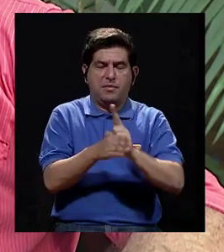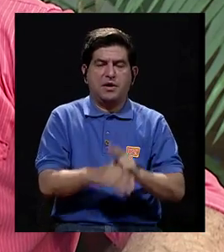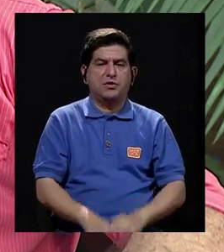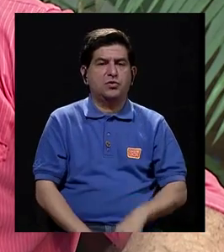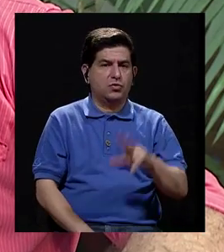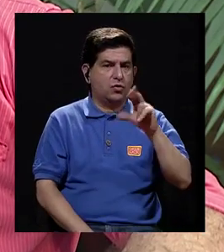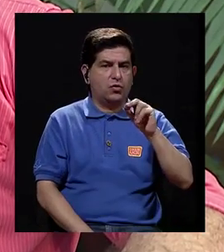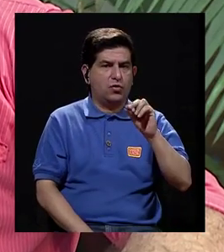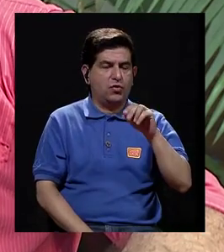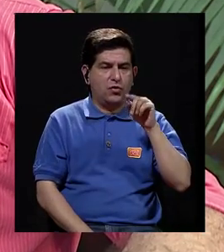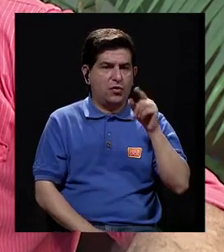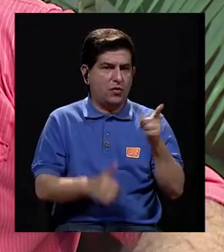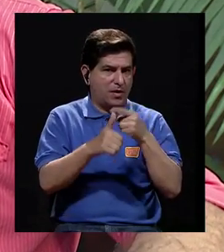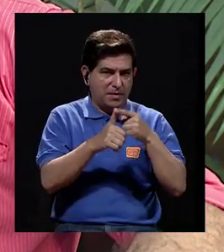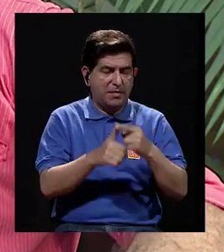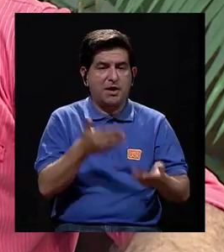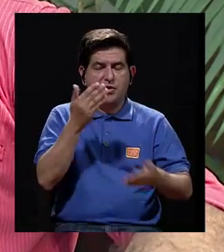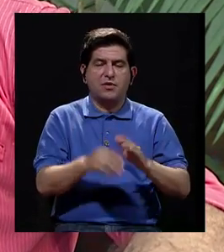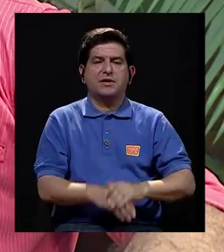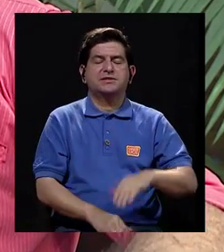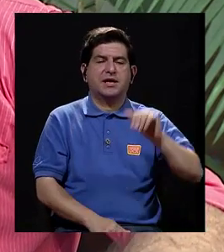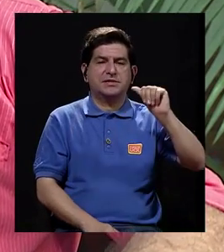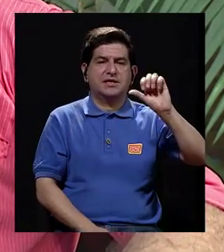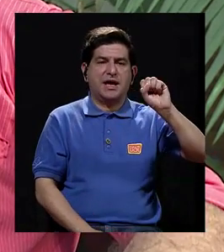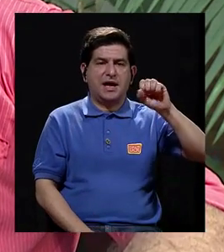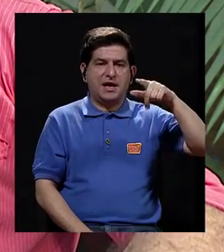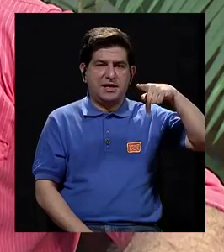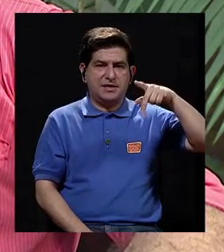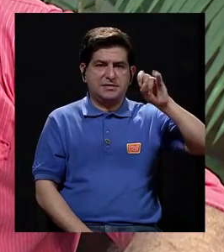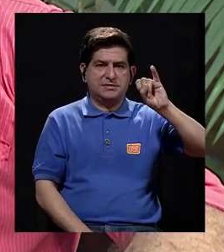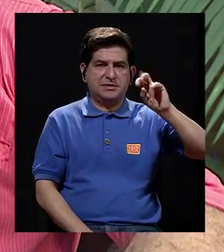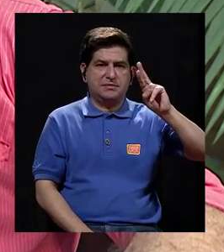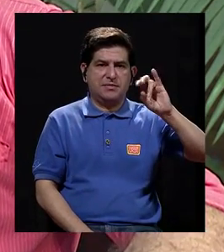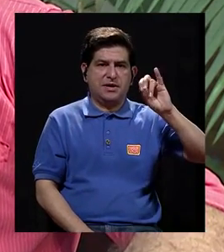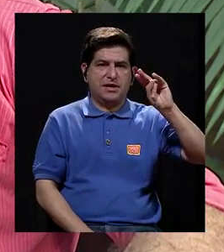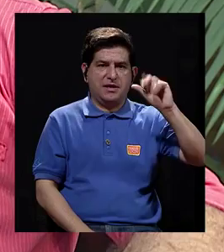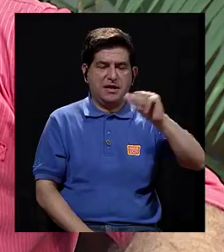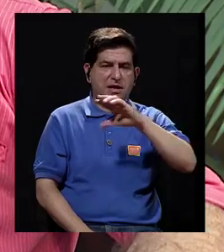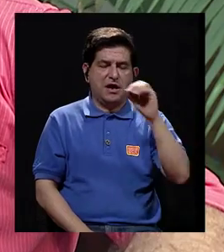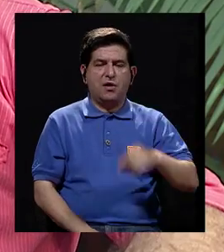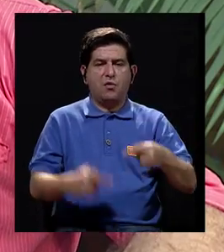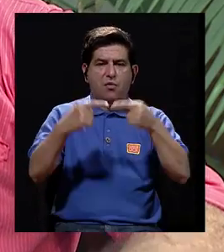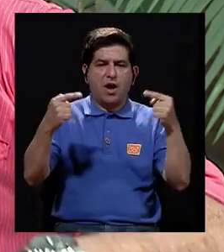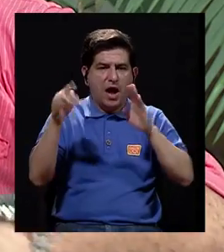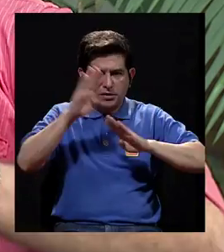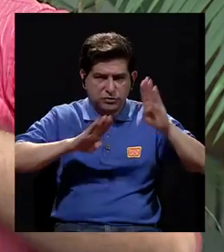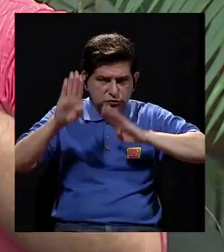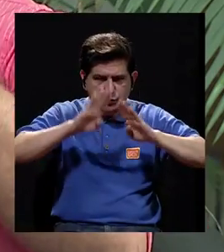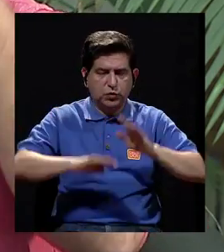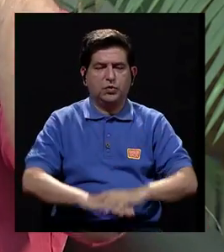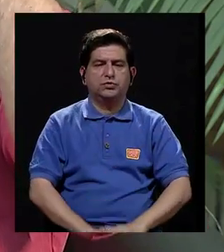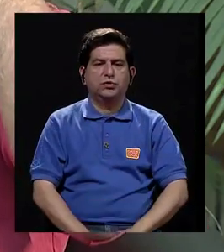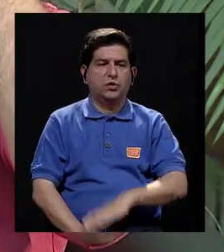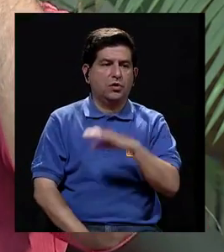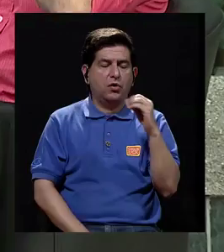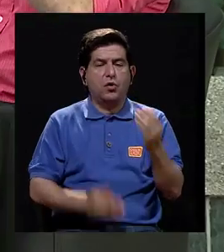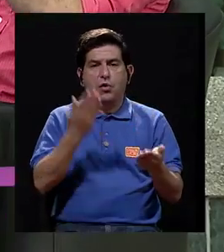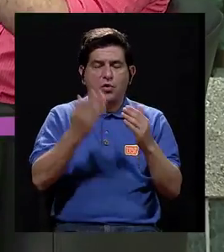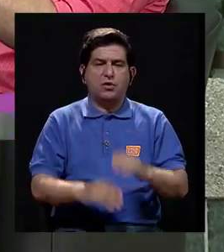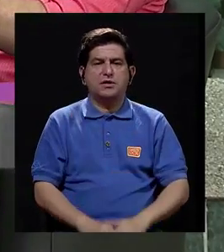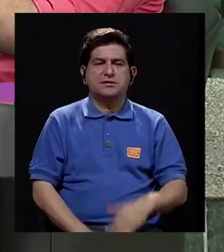que no es acetaminofén, sino que está tomando aspirina, que está tomando, se me ocurrió, antibiótico, o que está tomando,